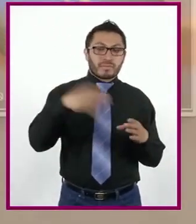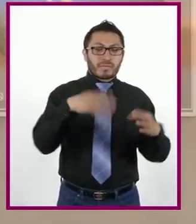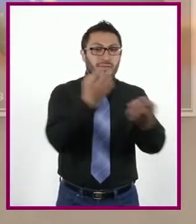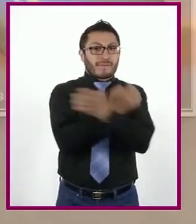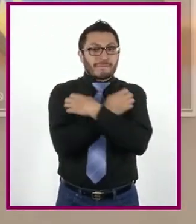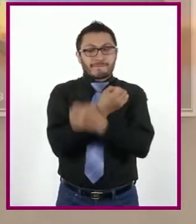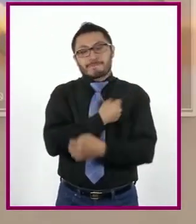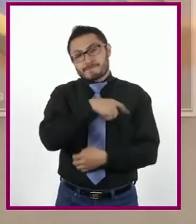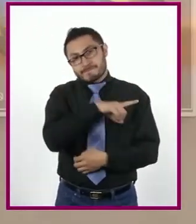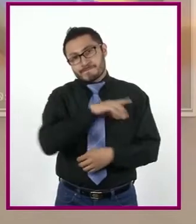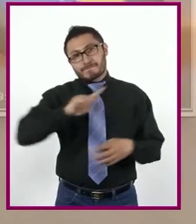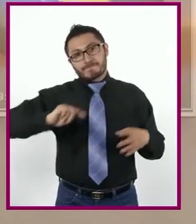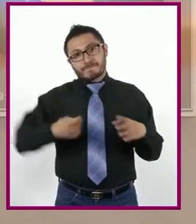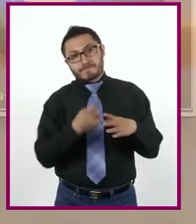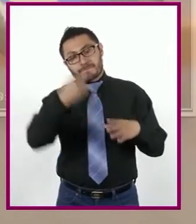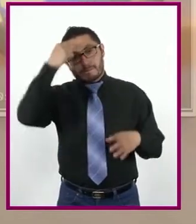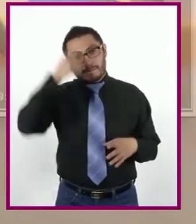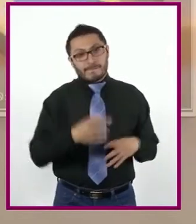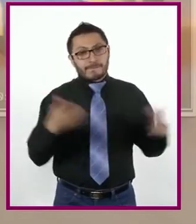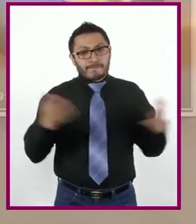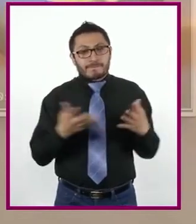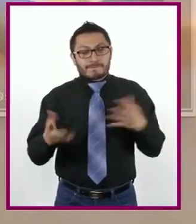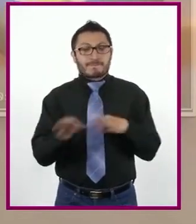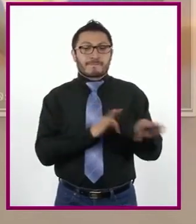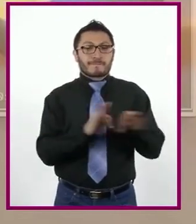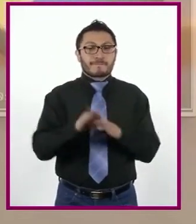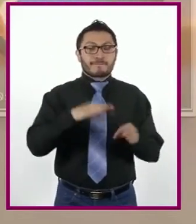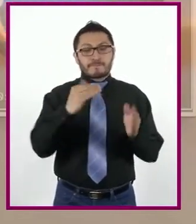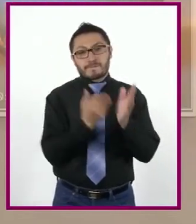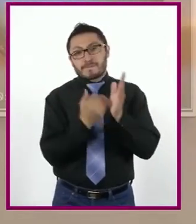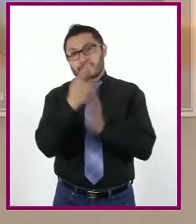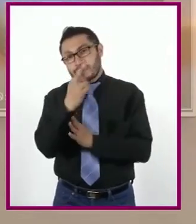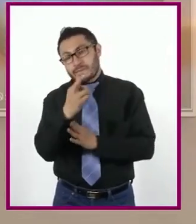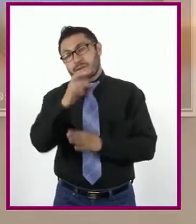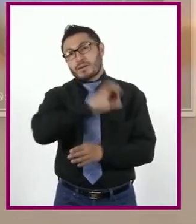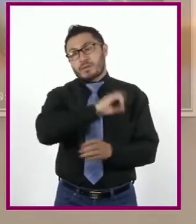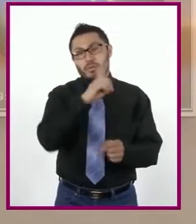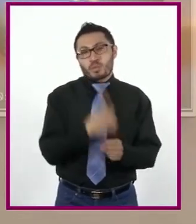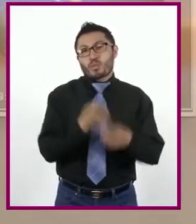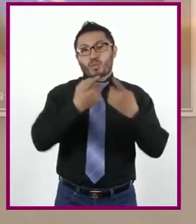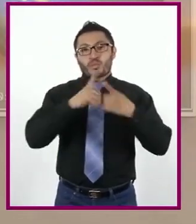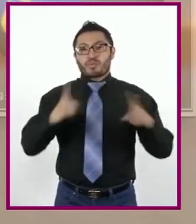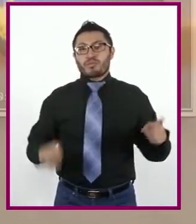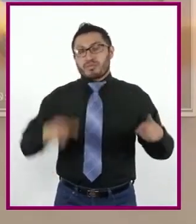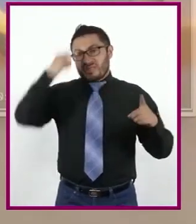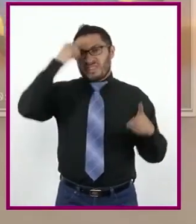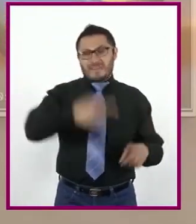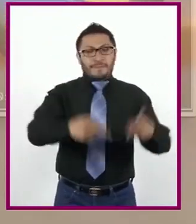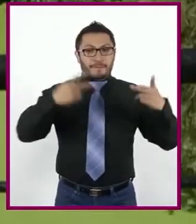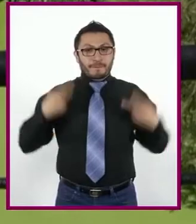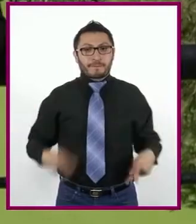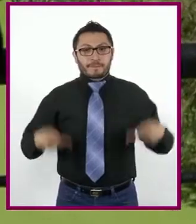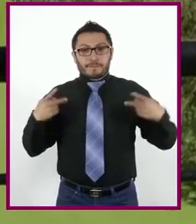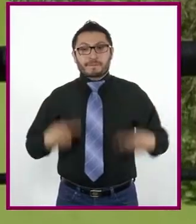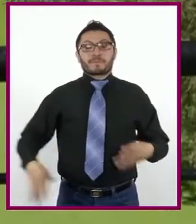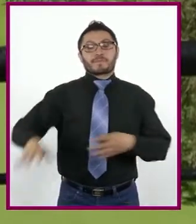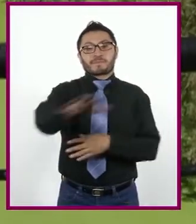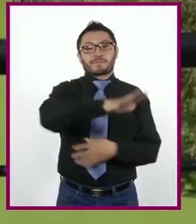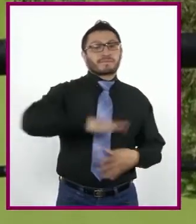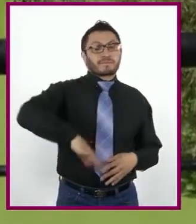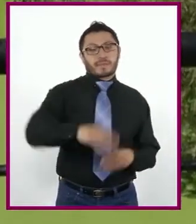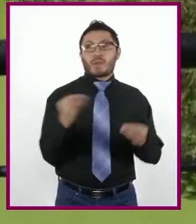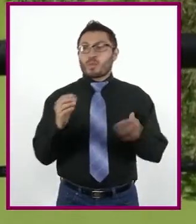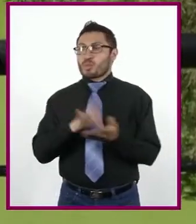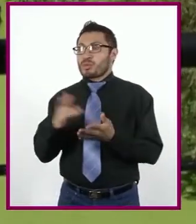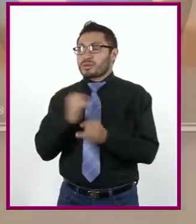salud y tecnología para crear fuentes de trabajo y mayores oportunidades de desarrollo para sus habitantes. Bueno, pues